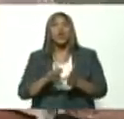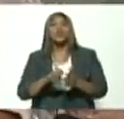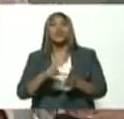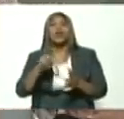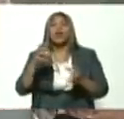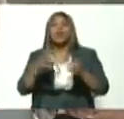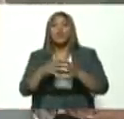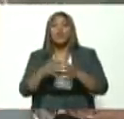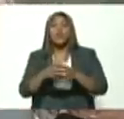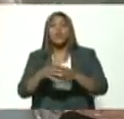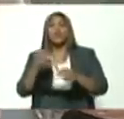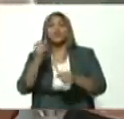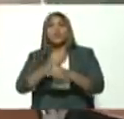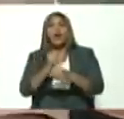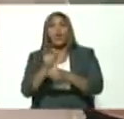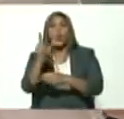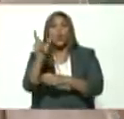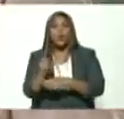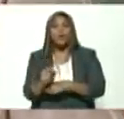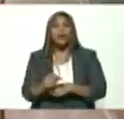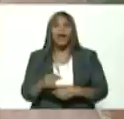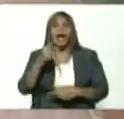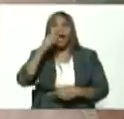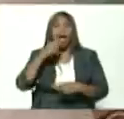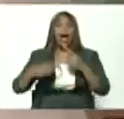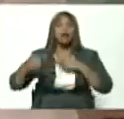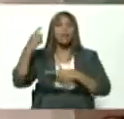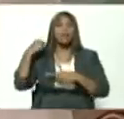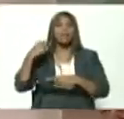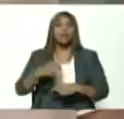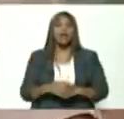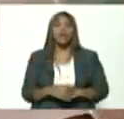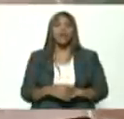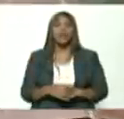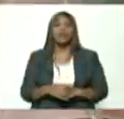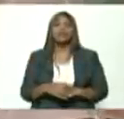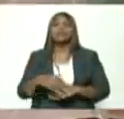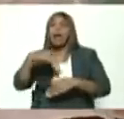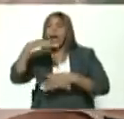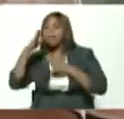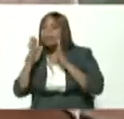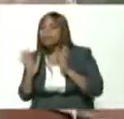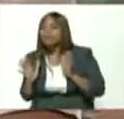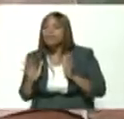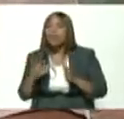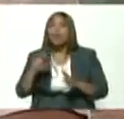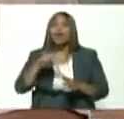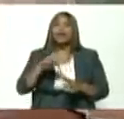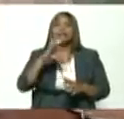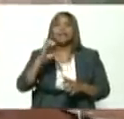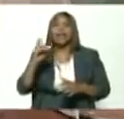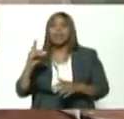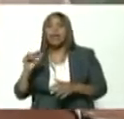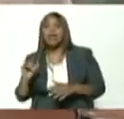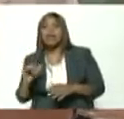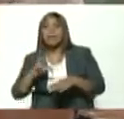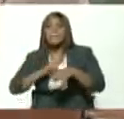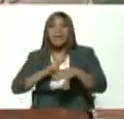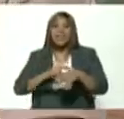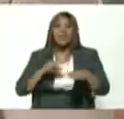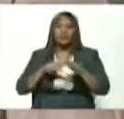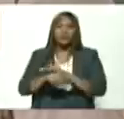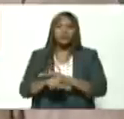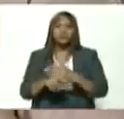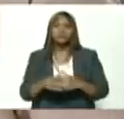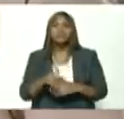Guayana ha sido hace desde el año pasado estamos haciendo atendiendo los CDI los CDI y por supuesto